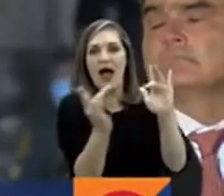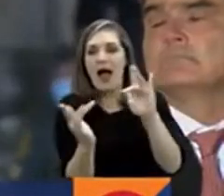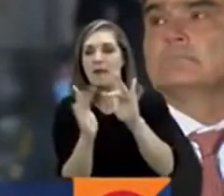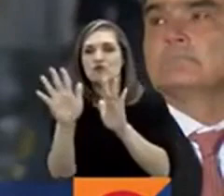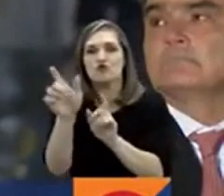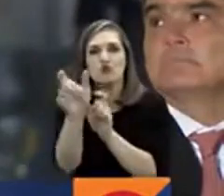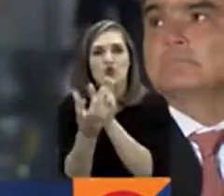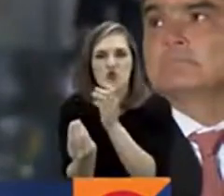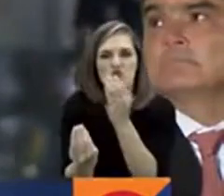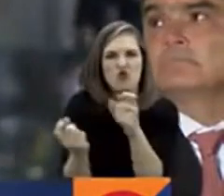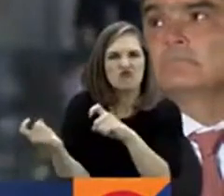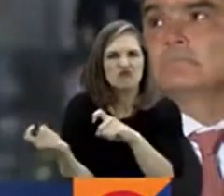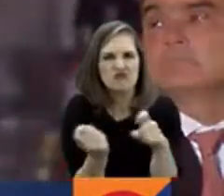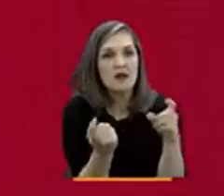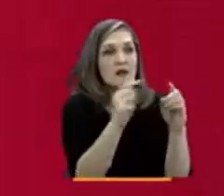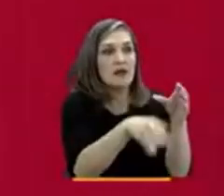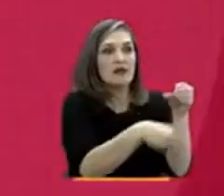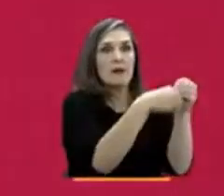y adición presupuestal.